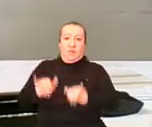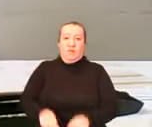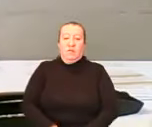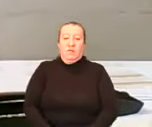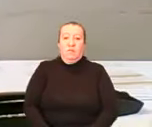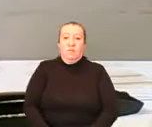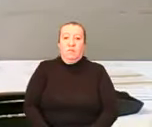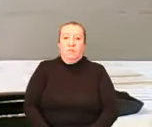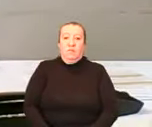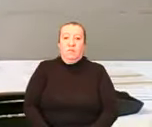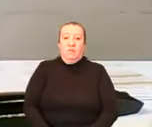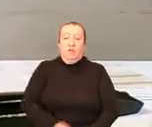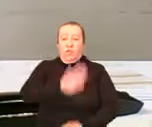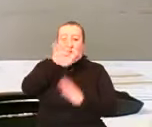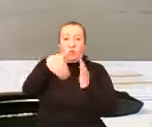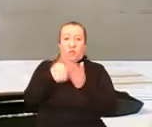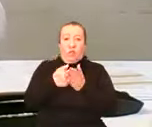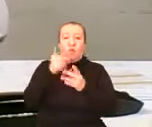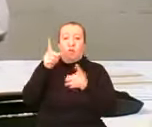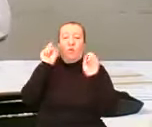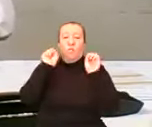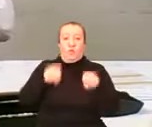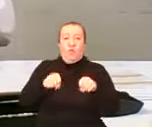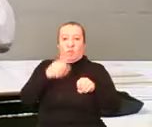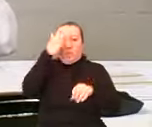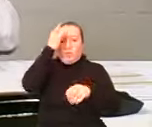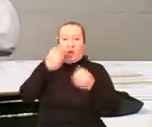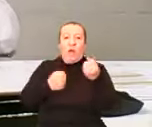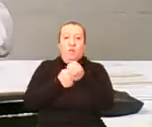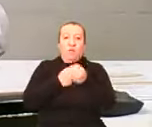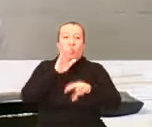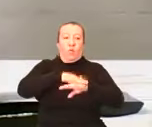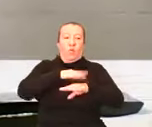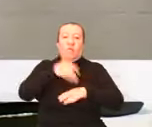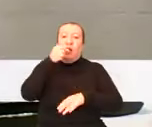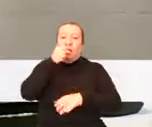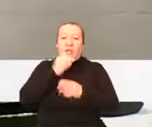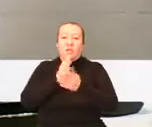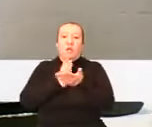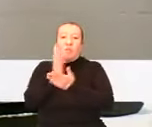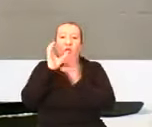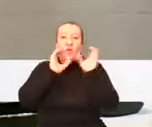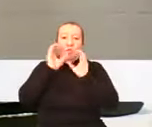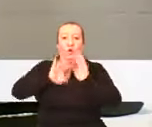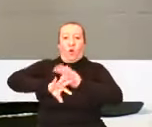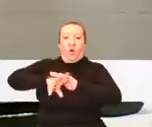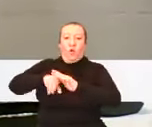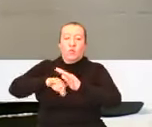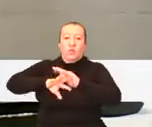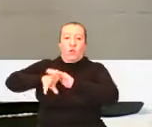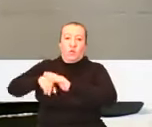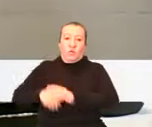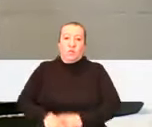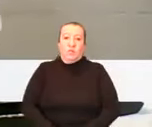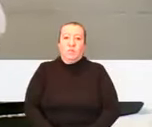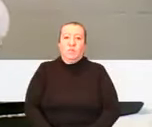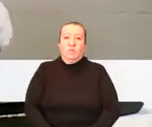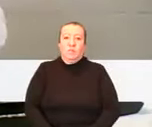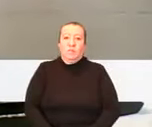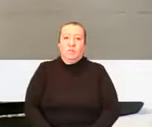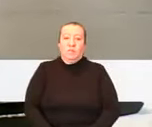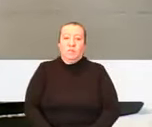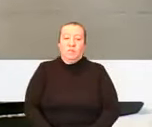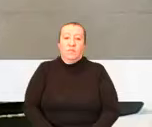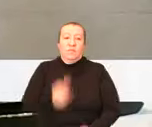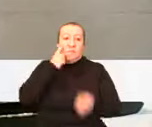Todo eso solo fue posible por el apoyo de la prensa corrupta, que está en manos de estas élites, son los mismos, la misma argolla, y manejan